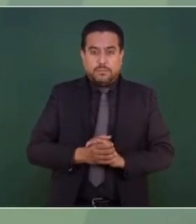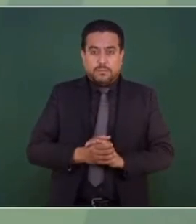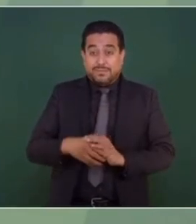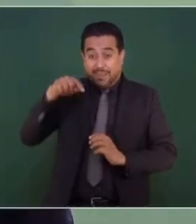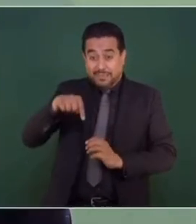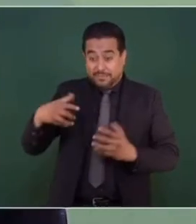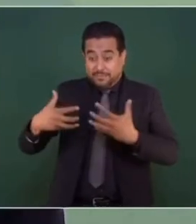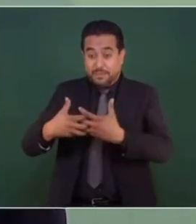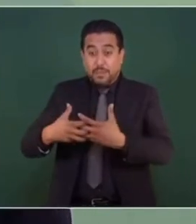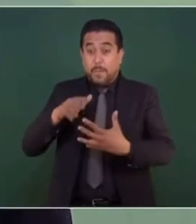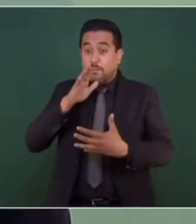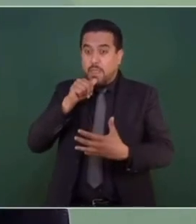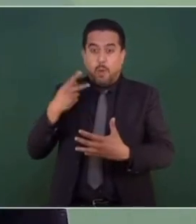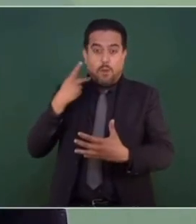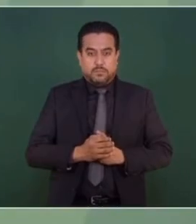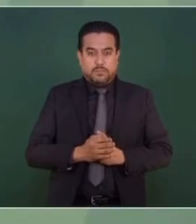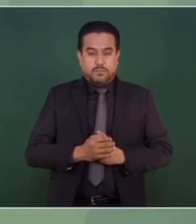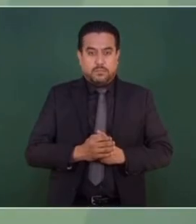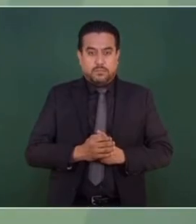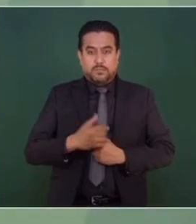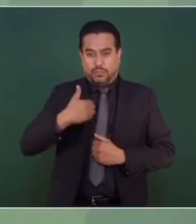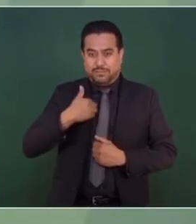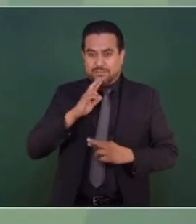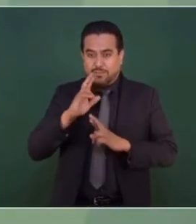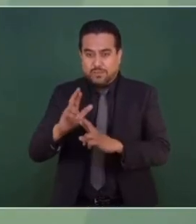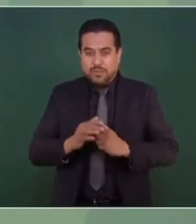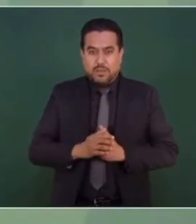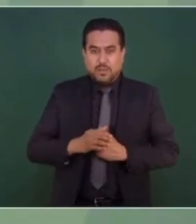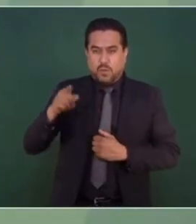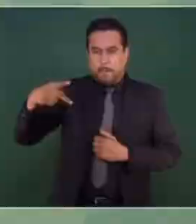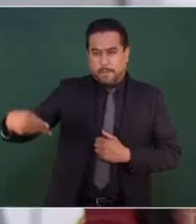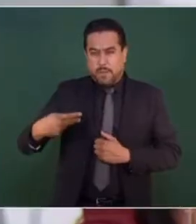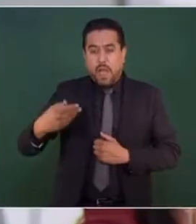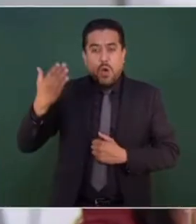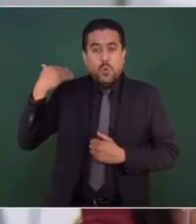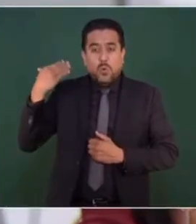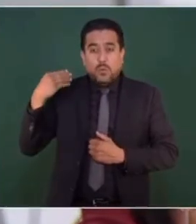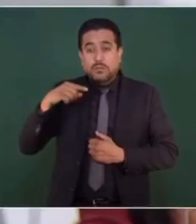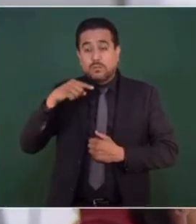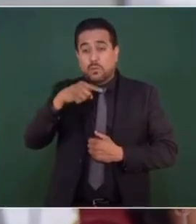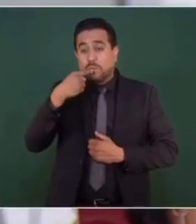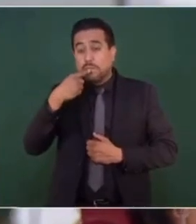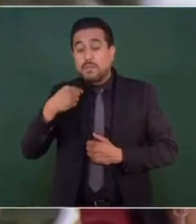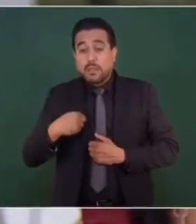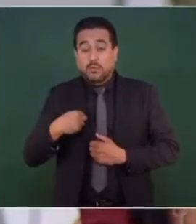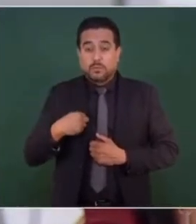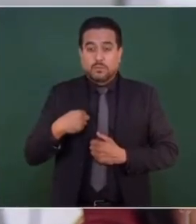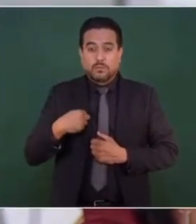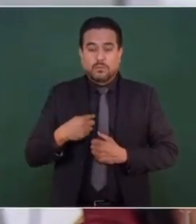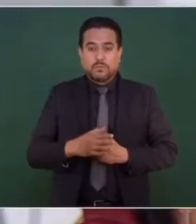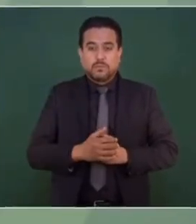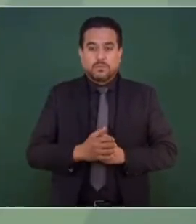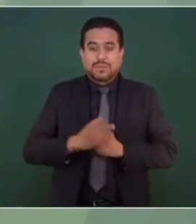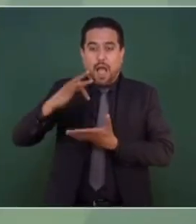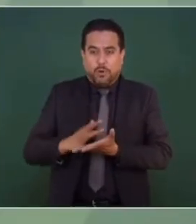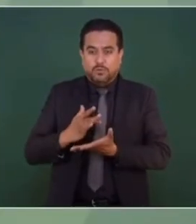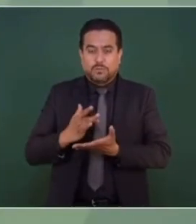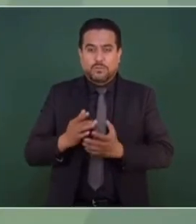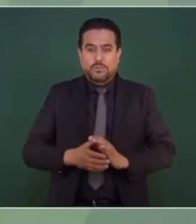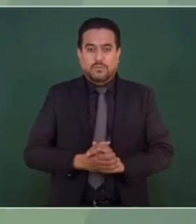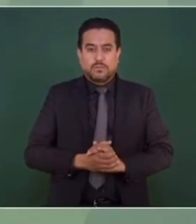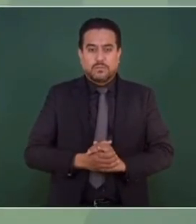politizar el asunto de la seguridad. Me dices, la vez pasada nos dijo que se iba a apoyar.